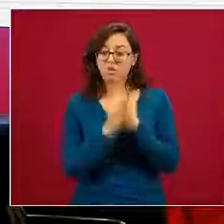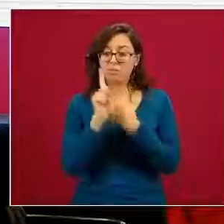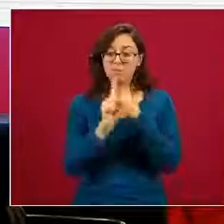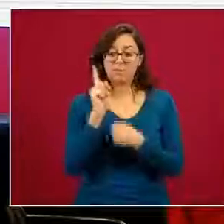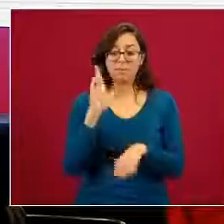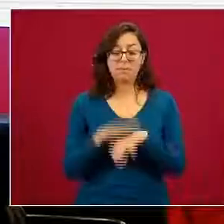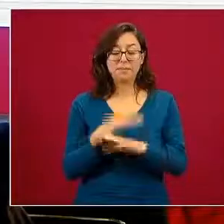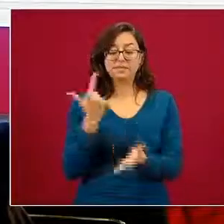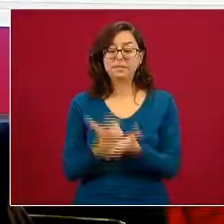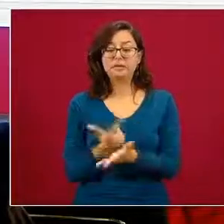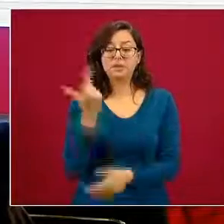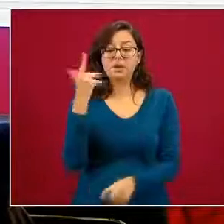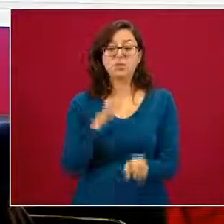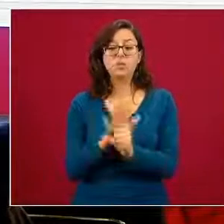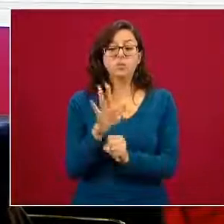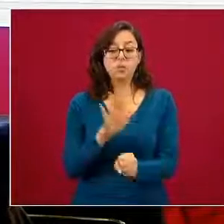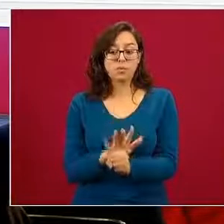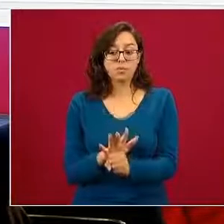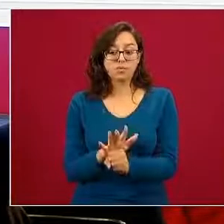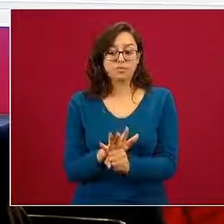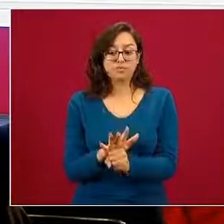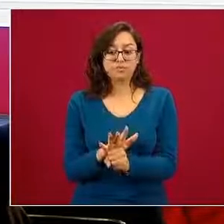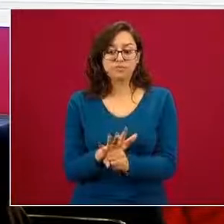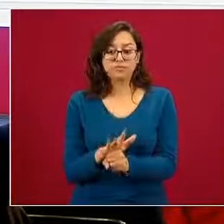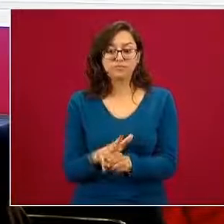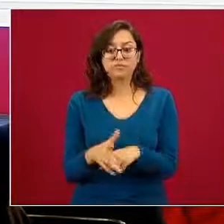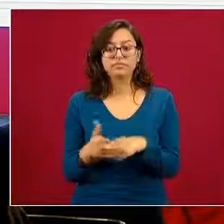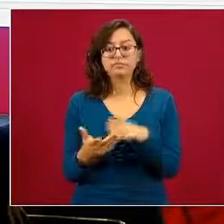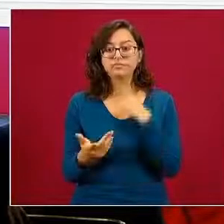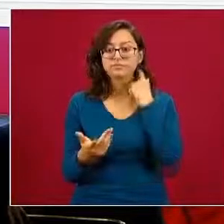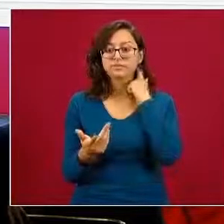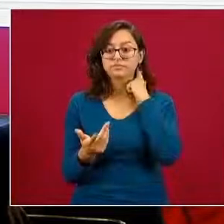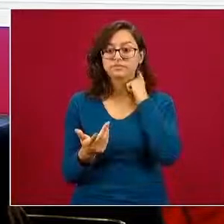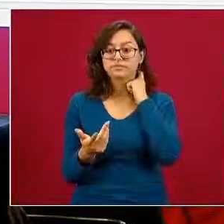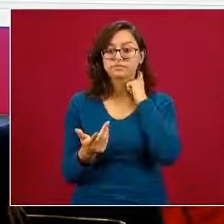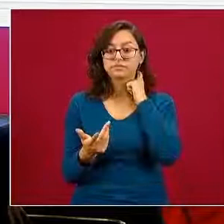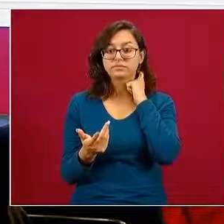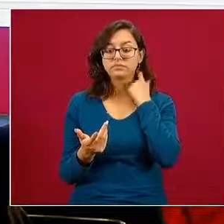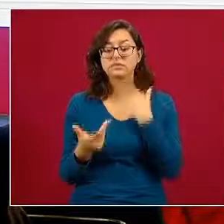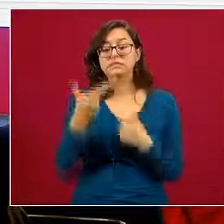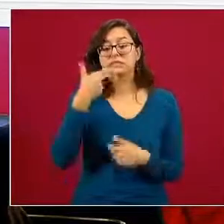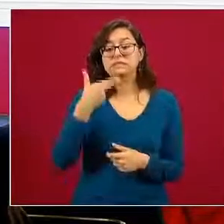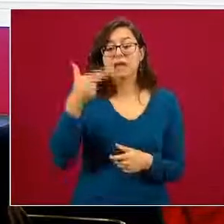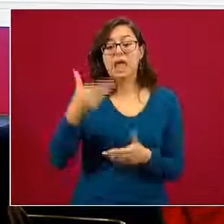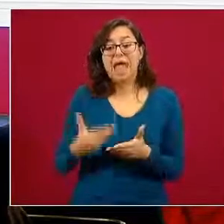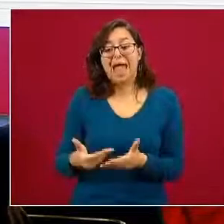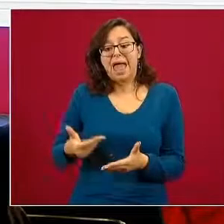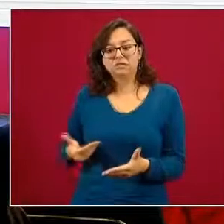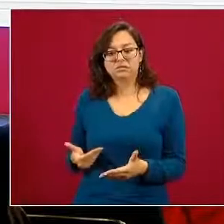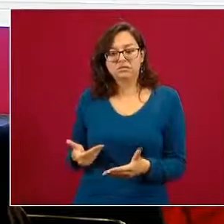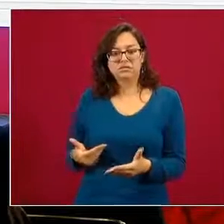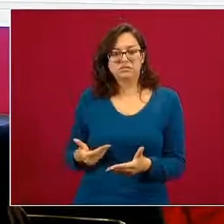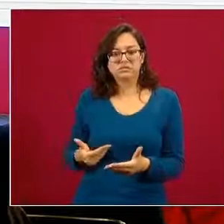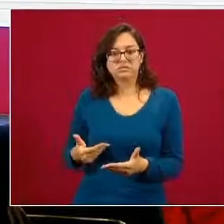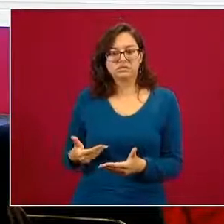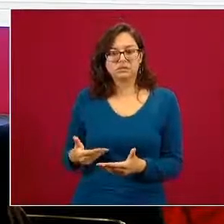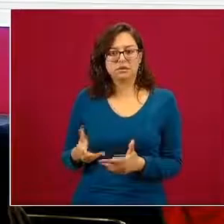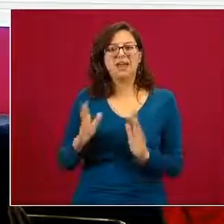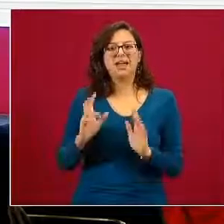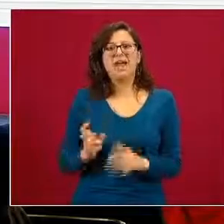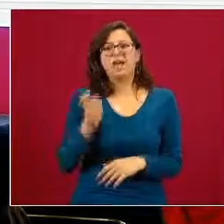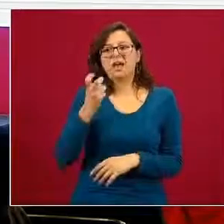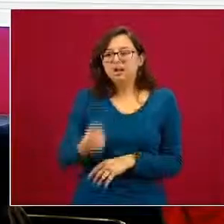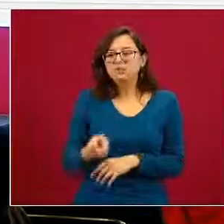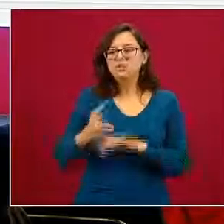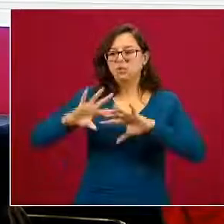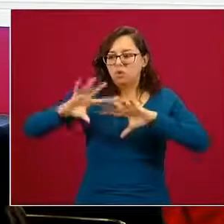que el de riesgo suicida es los intentos previos de suicidio eso hay que trabajarlo integralmente y eso